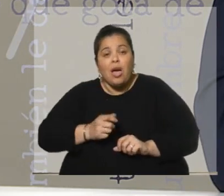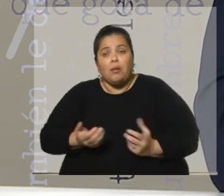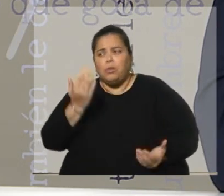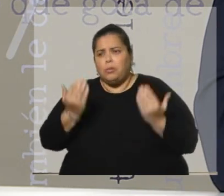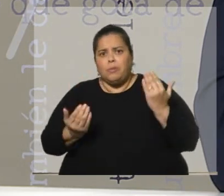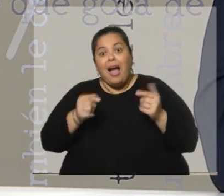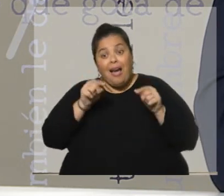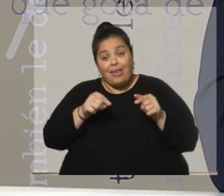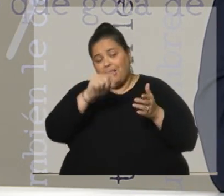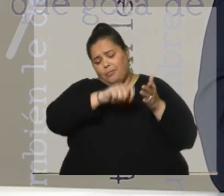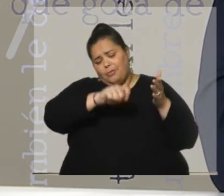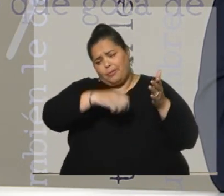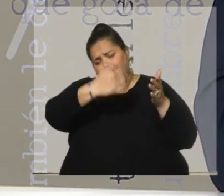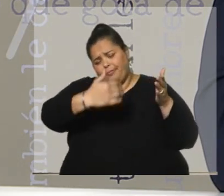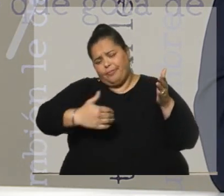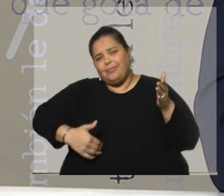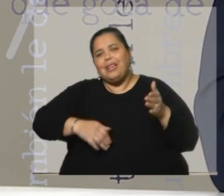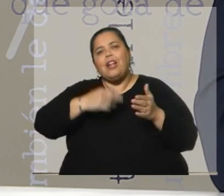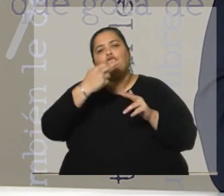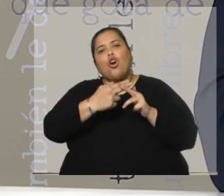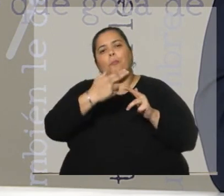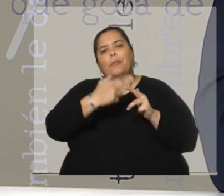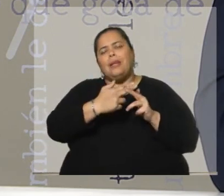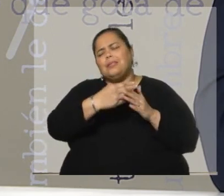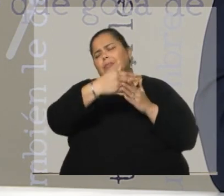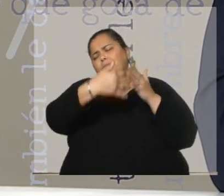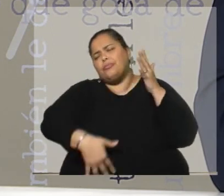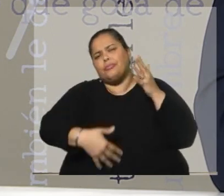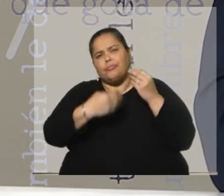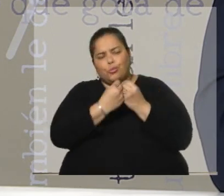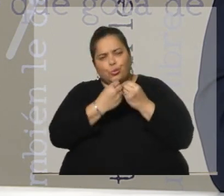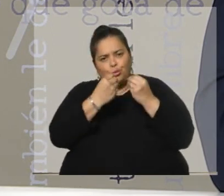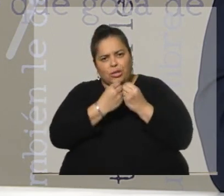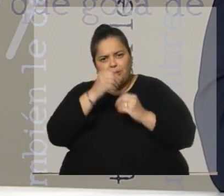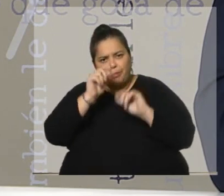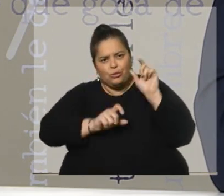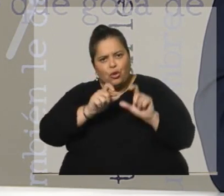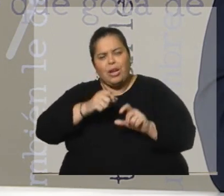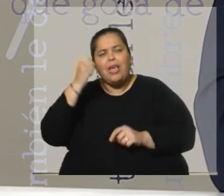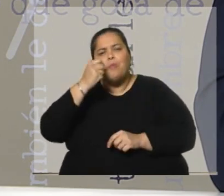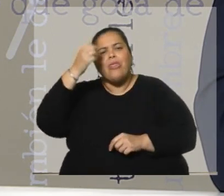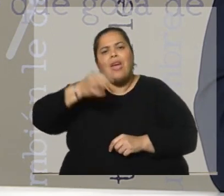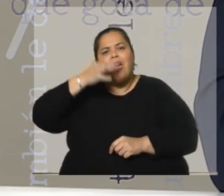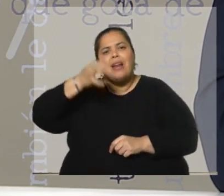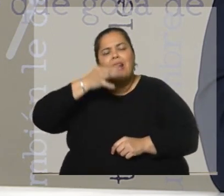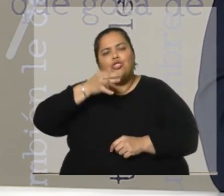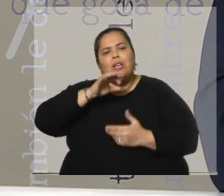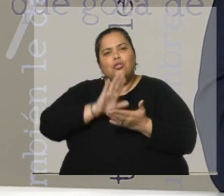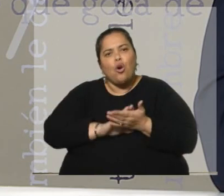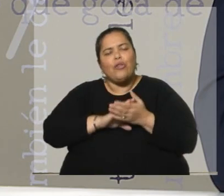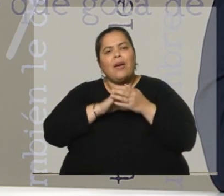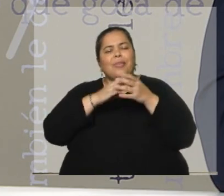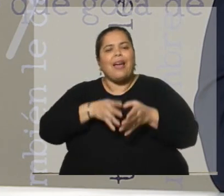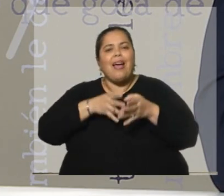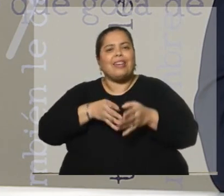personal policial o militar que actuó en los interrogatorios. Muy importantes declaraciones atribuidas a guerrilleros de primera línea y